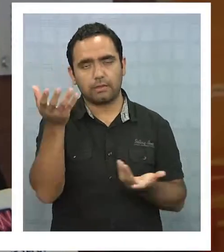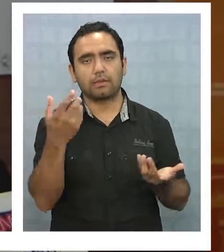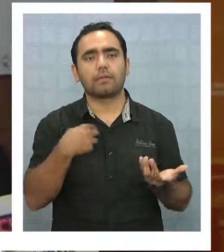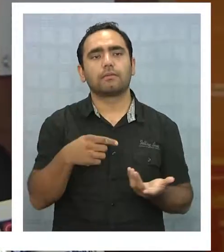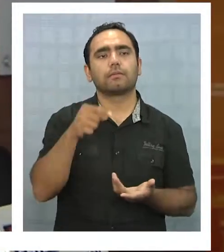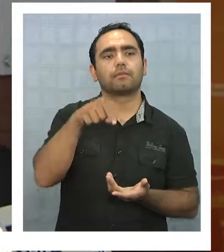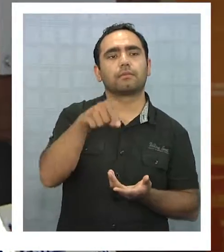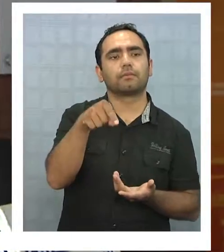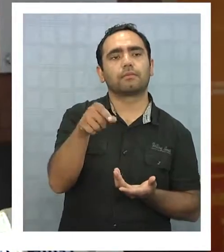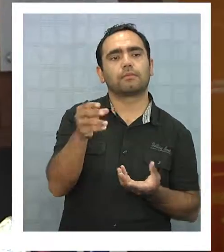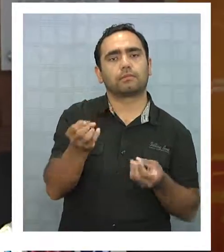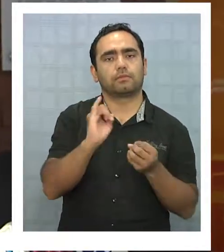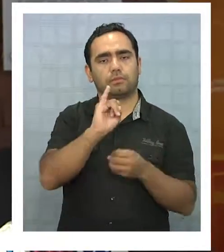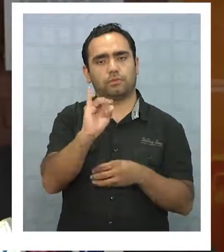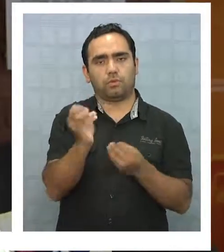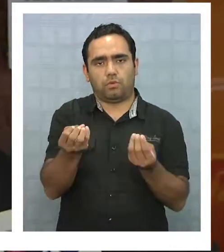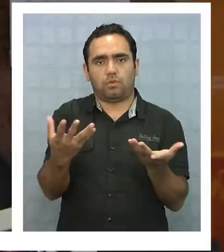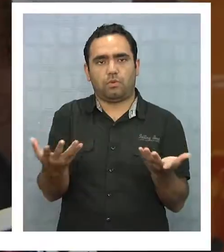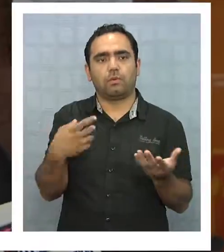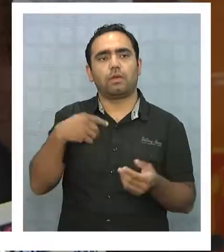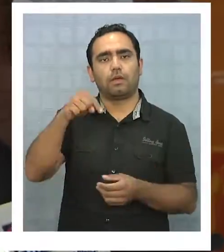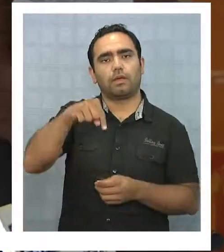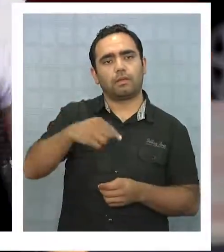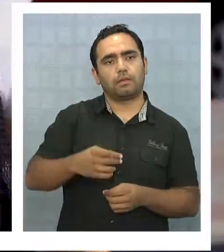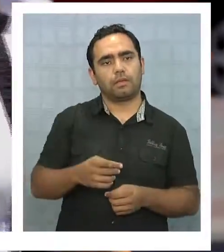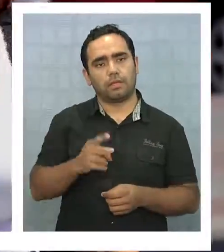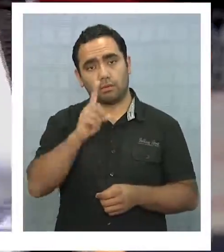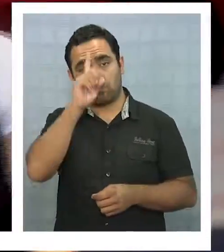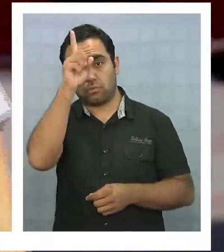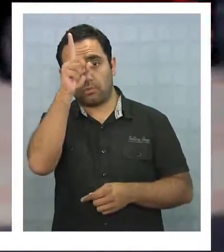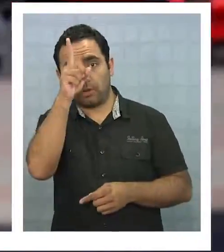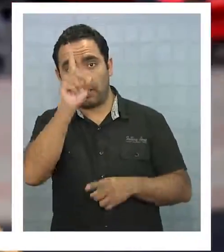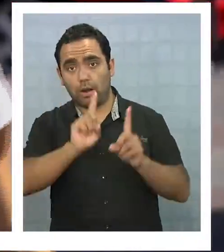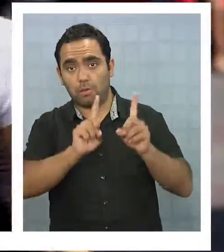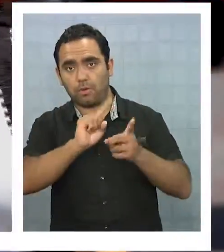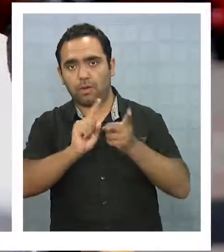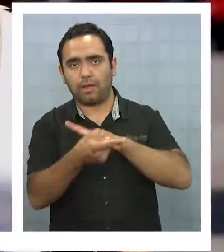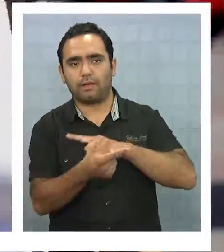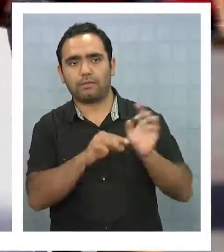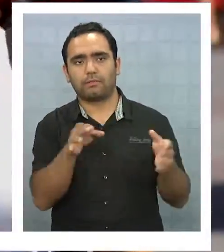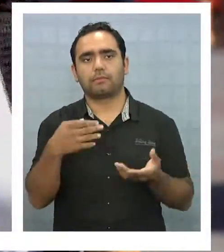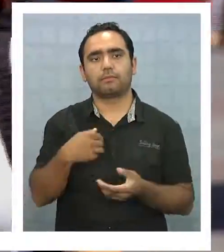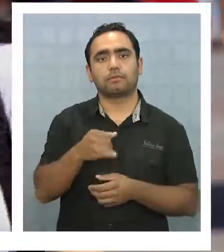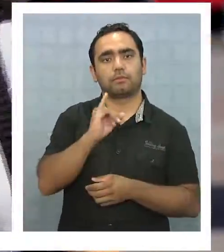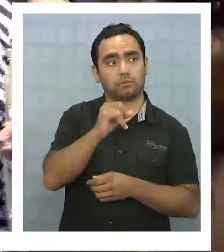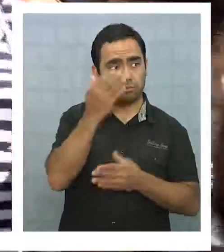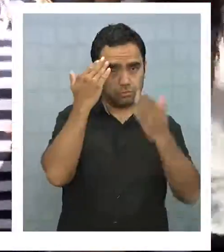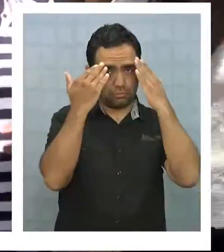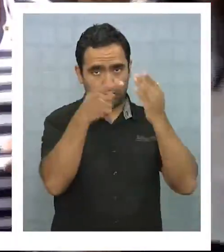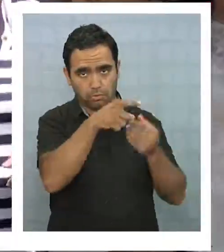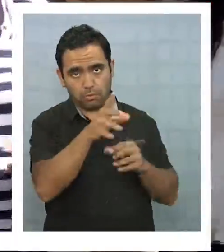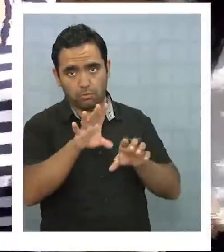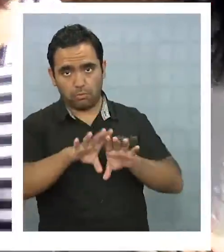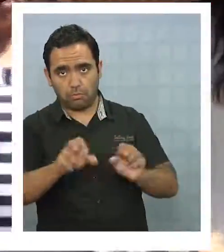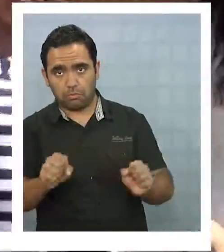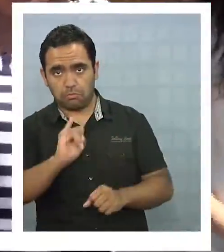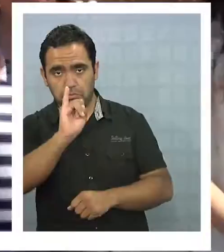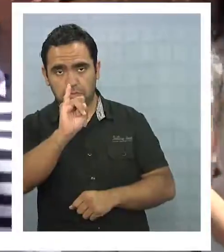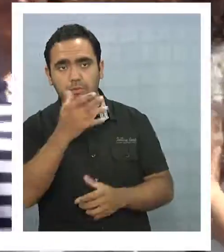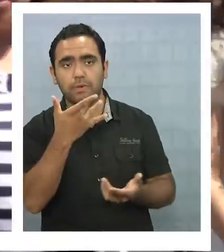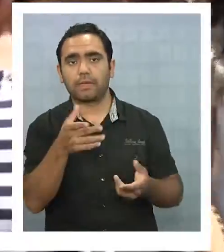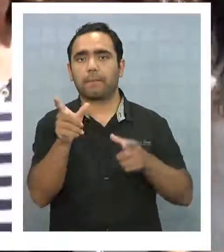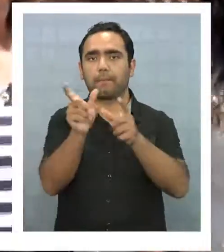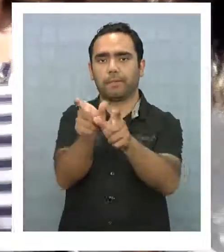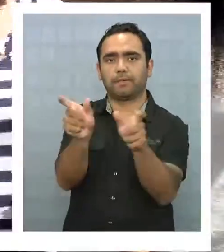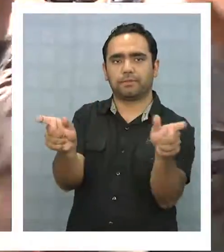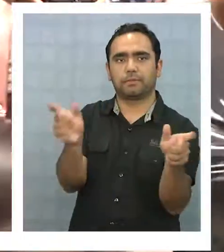país, pero sí efectivamente hay un cambio en nuestros hábitos. Y fíjese que tan perdido no está este psicólogo porque los iquiqueños